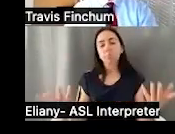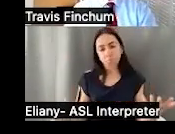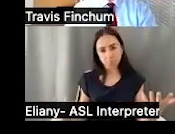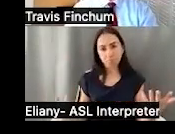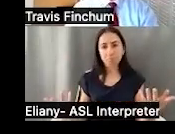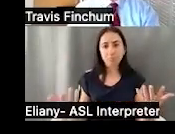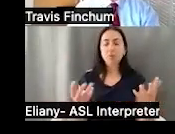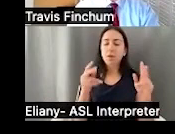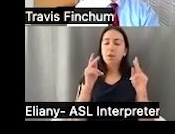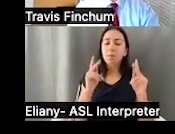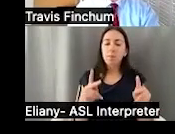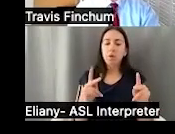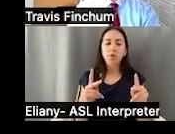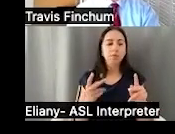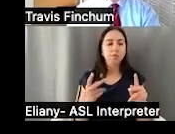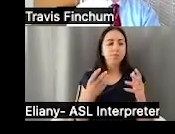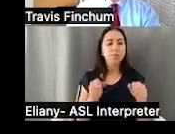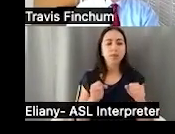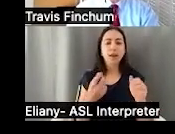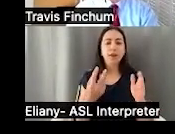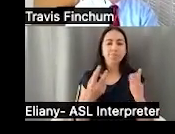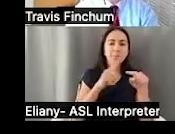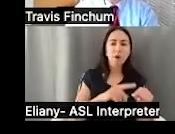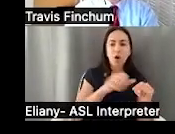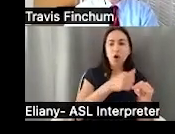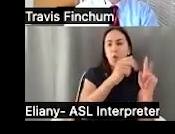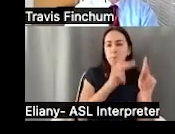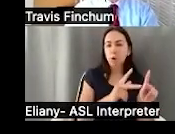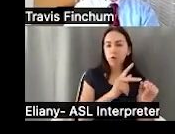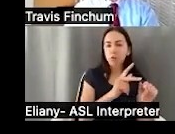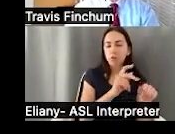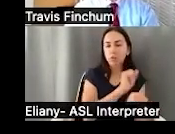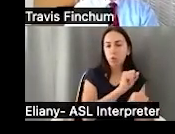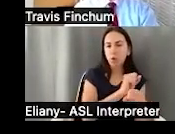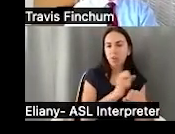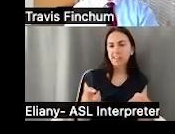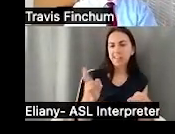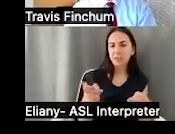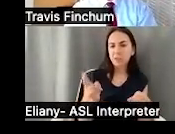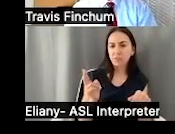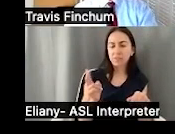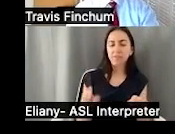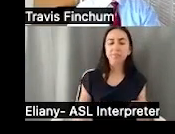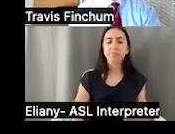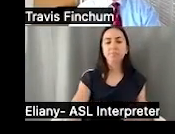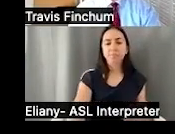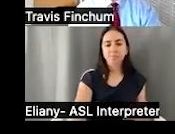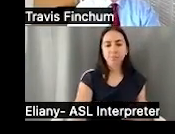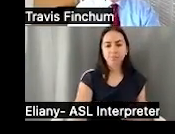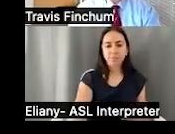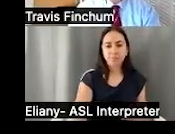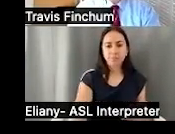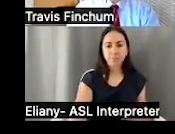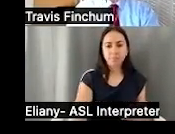Bien, hay maneras en las cuales esa persona puede utilizar el historial de trabajo de otra persona. Vamos a hablar acerca de eso. También hay un